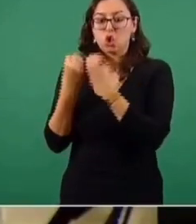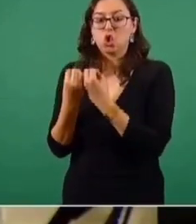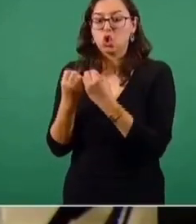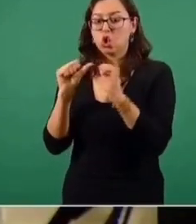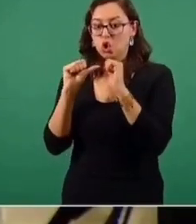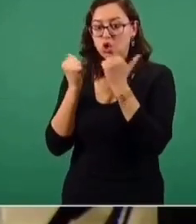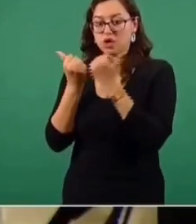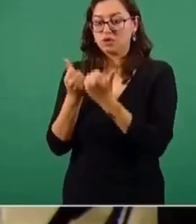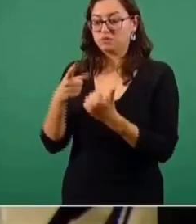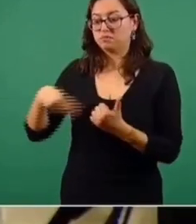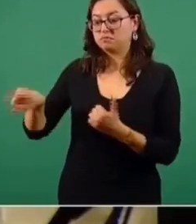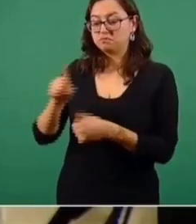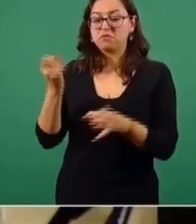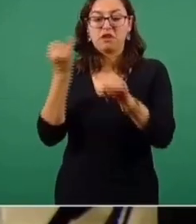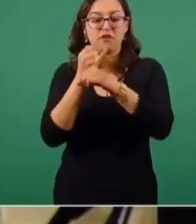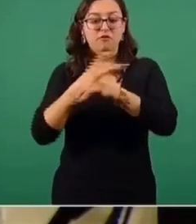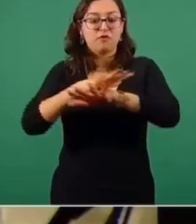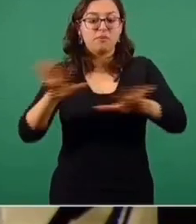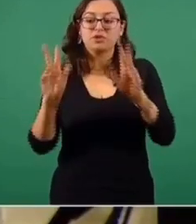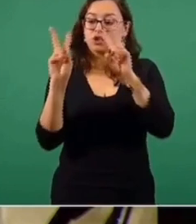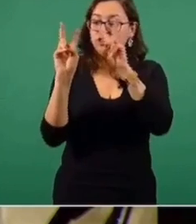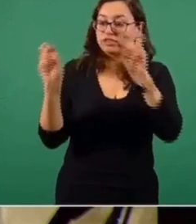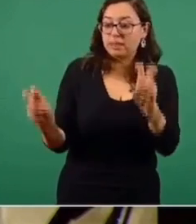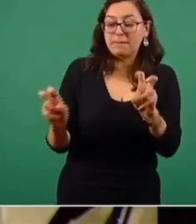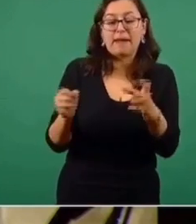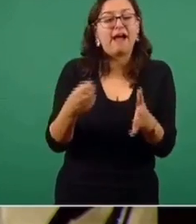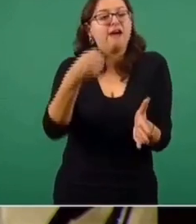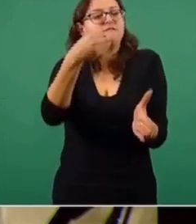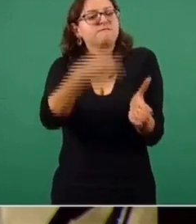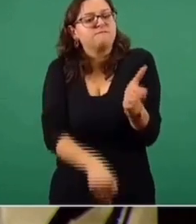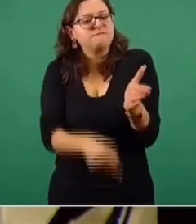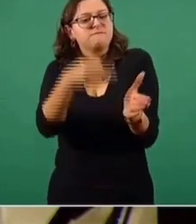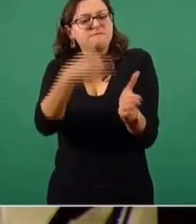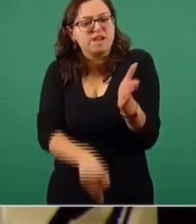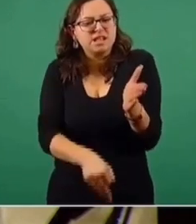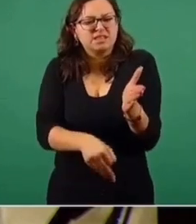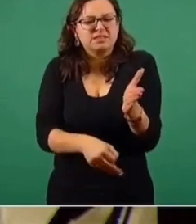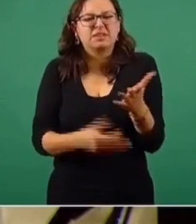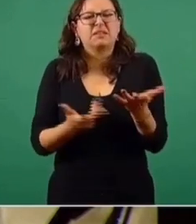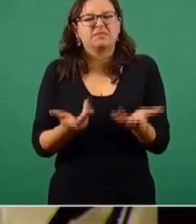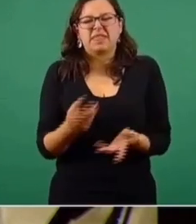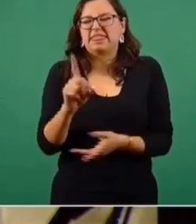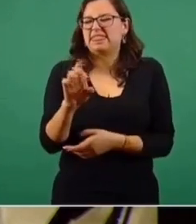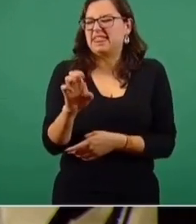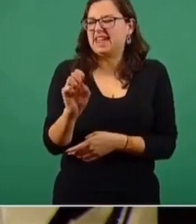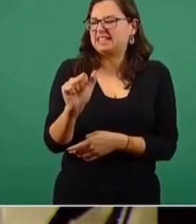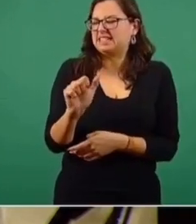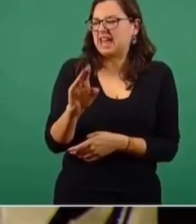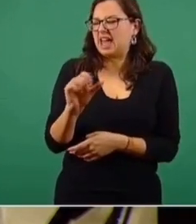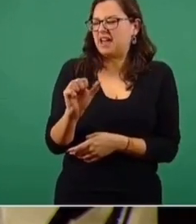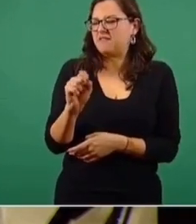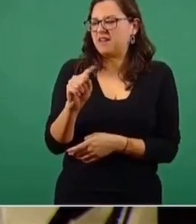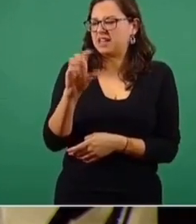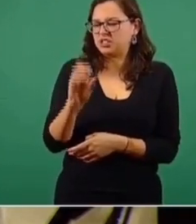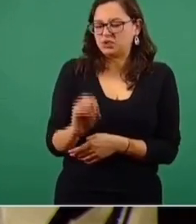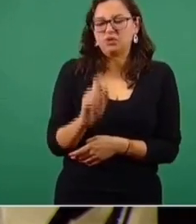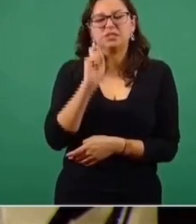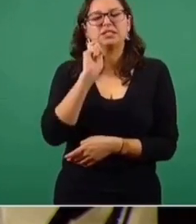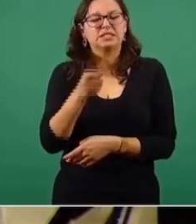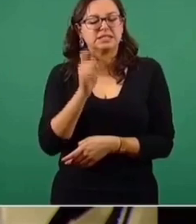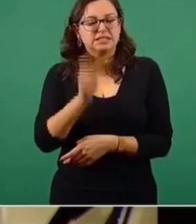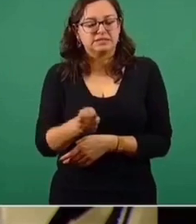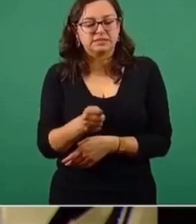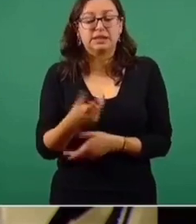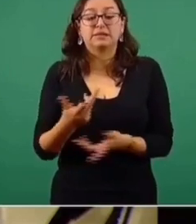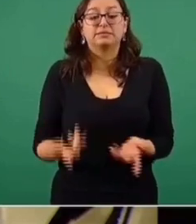Desabasto, en la que, entre otros puntos de la estrategia, se señala que la UNOPS, en el nuevo esquema de